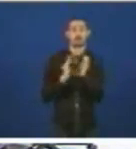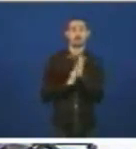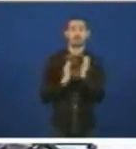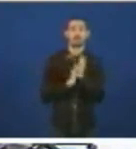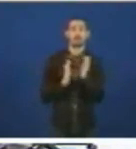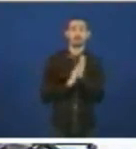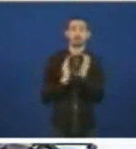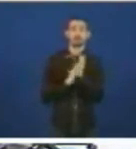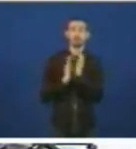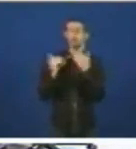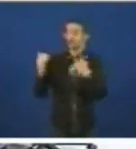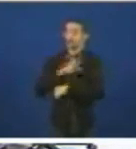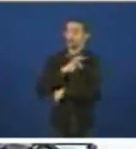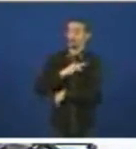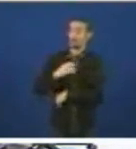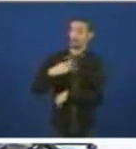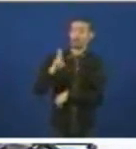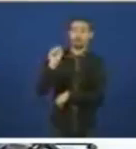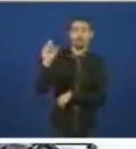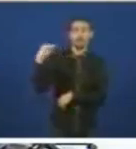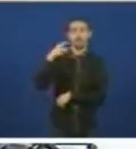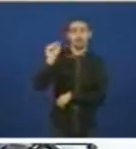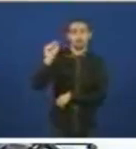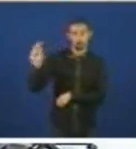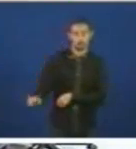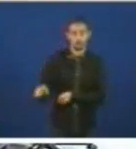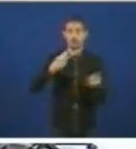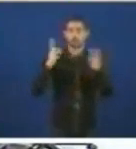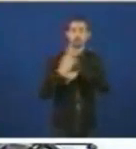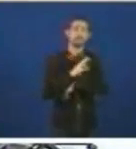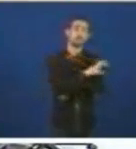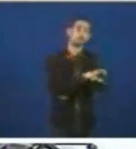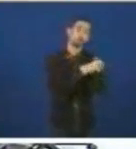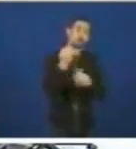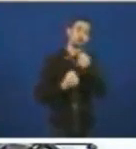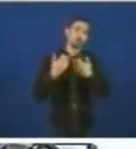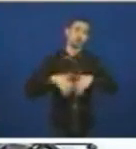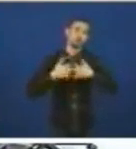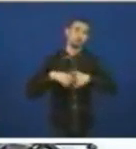gracias gracias señor branco parga resposta do consellero de economía e industria